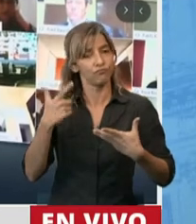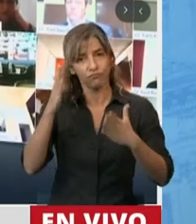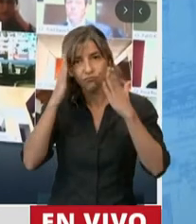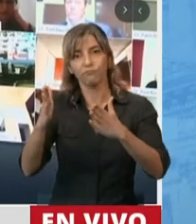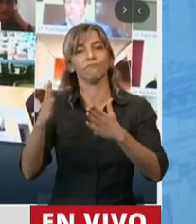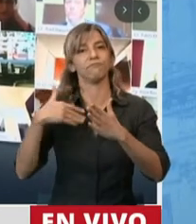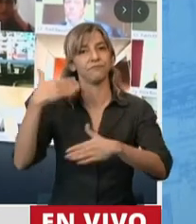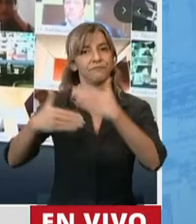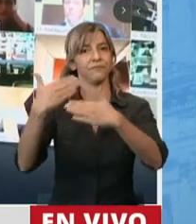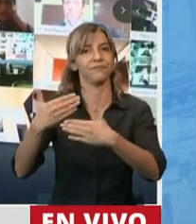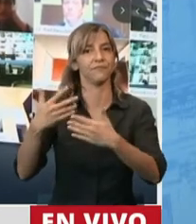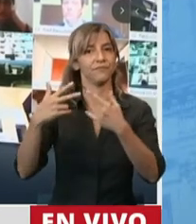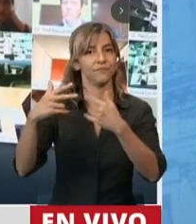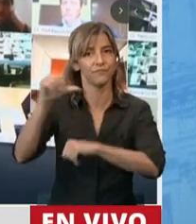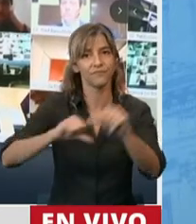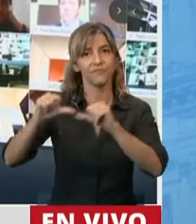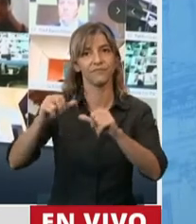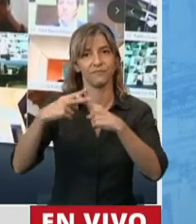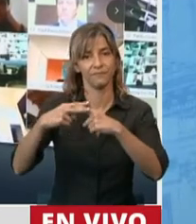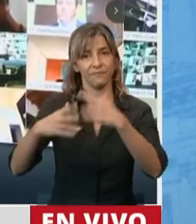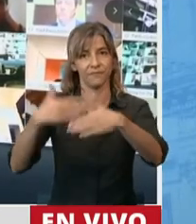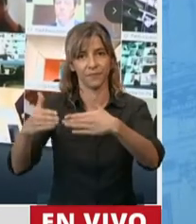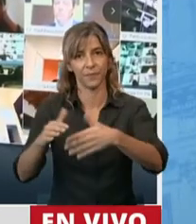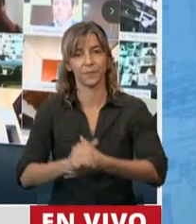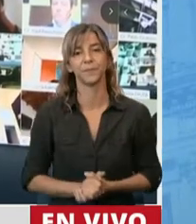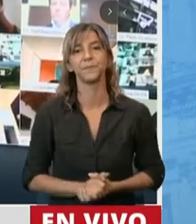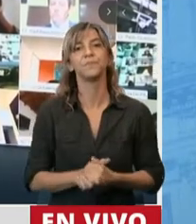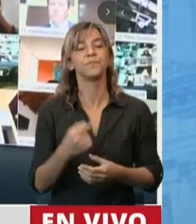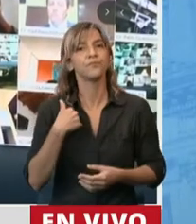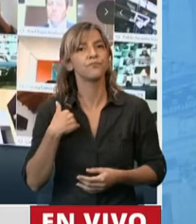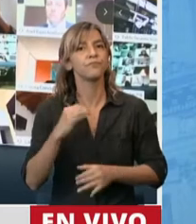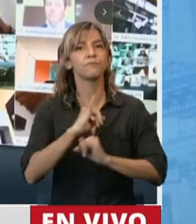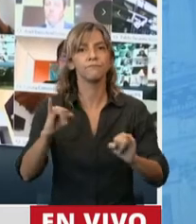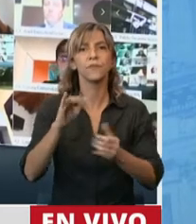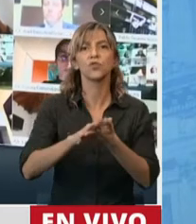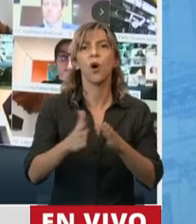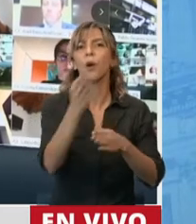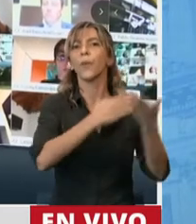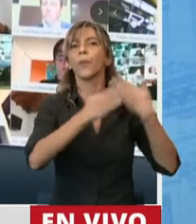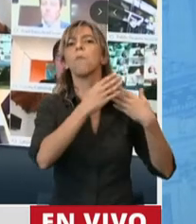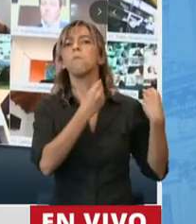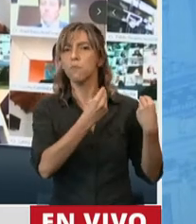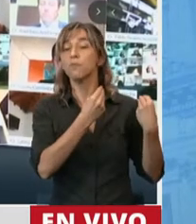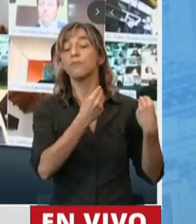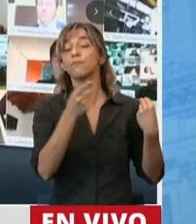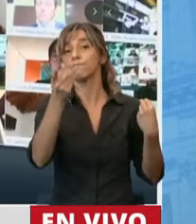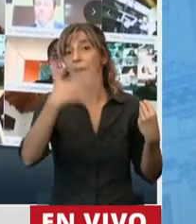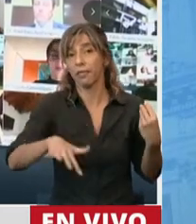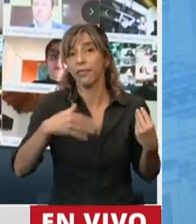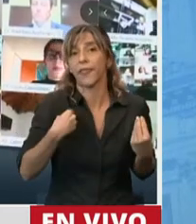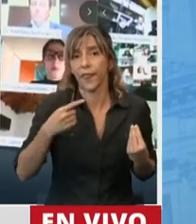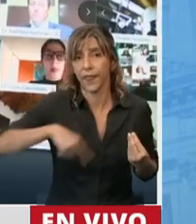¿Por qué recuerdo todo esto? Porque para que las leyes tengan sentido, para que los derechos que desarrollan las leyes